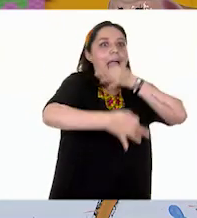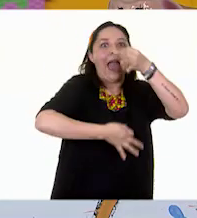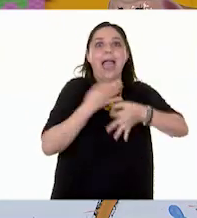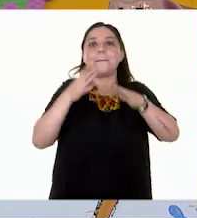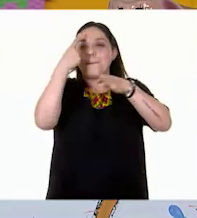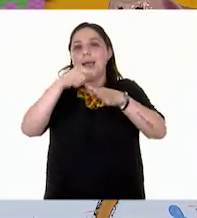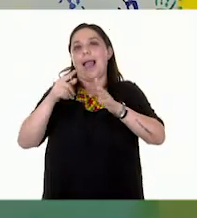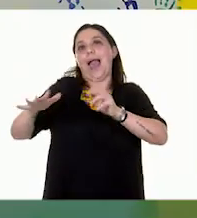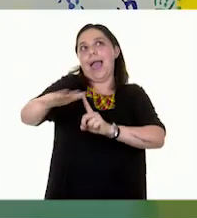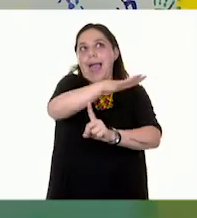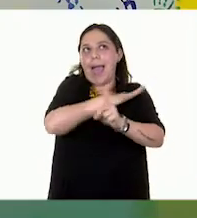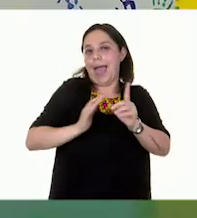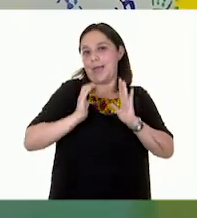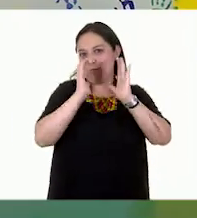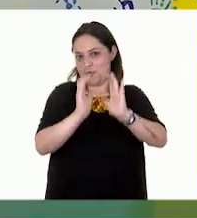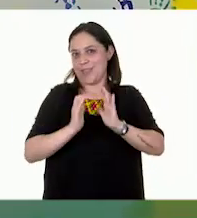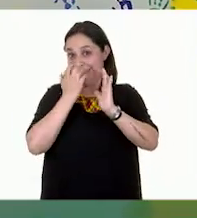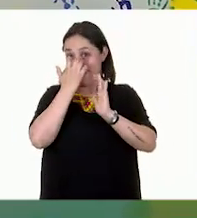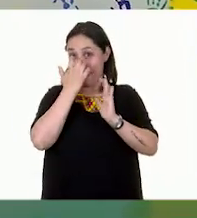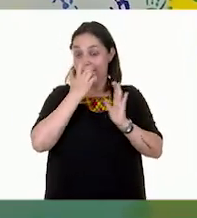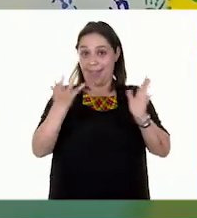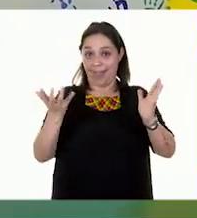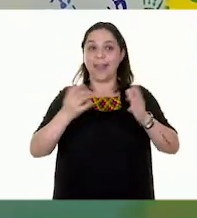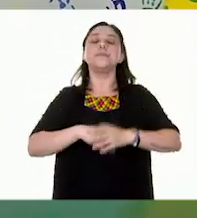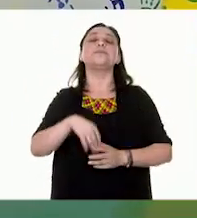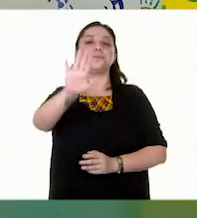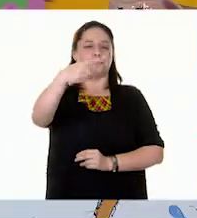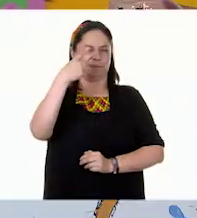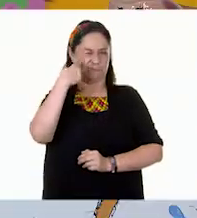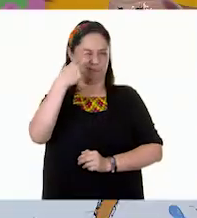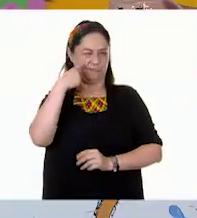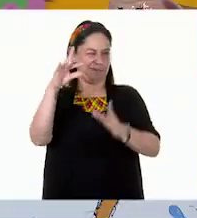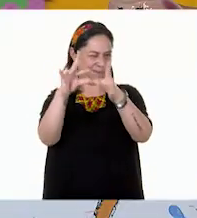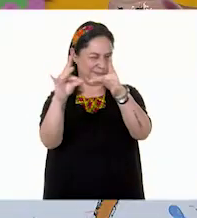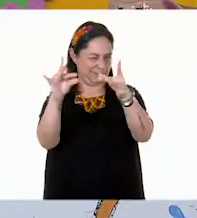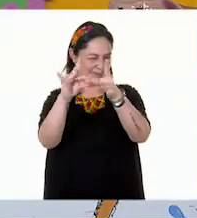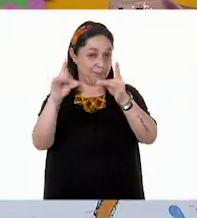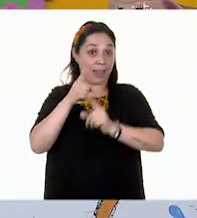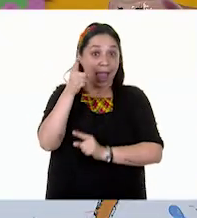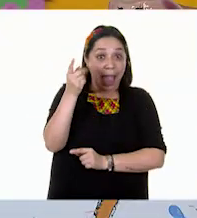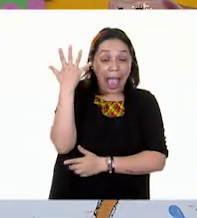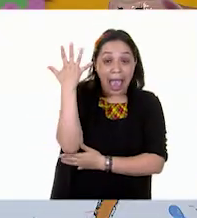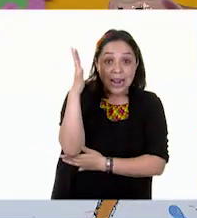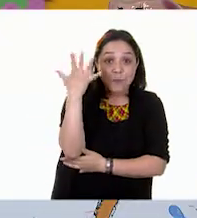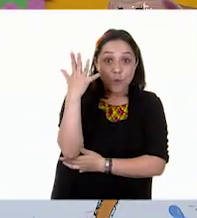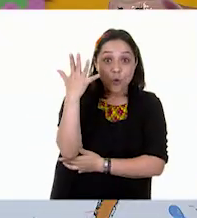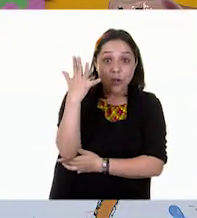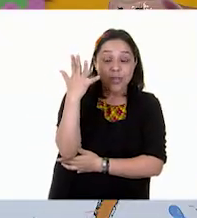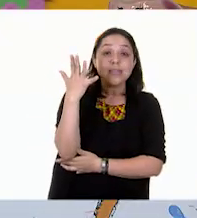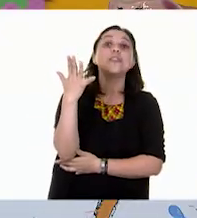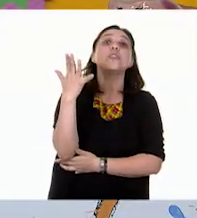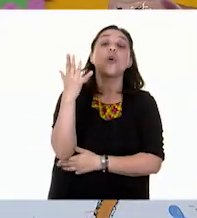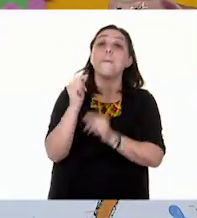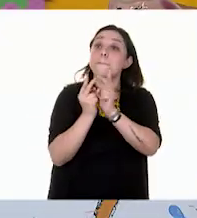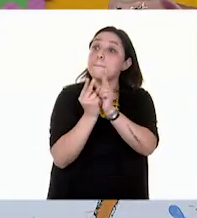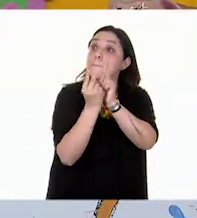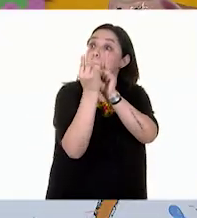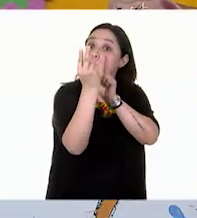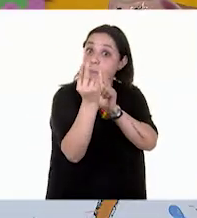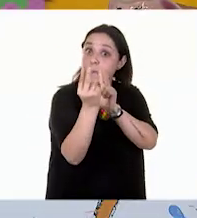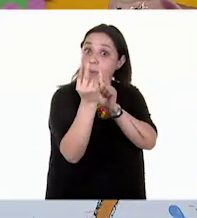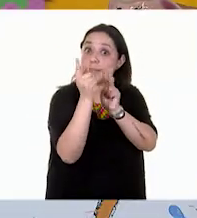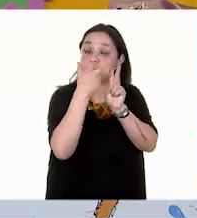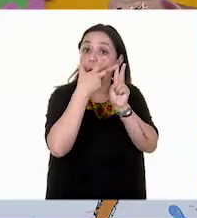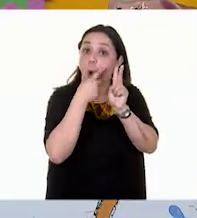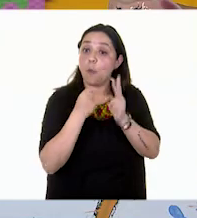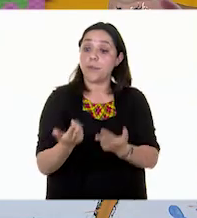ambiental. Mire, le cuento, le cuento que este arbolito me lo regaló mi vecino y me